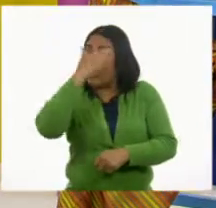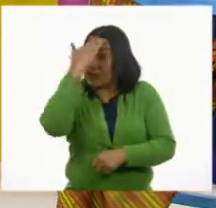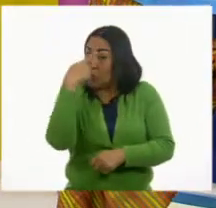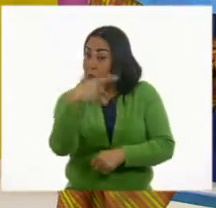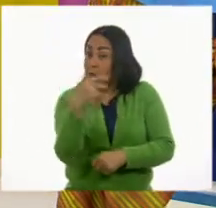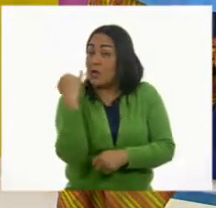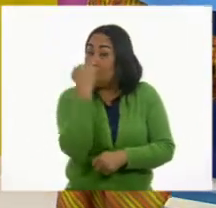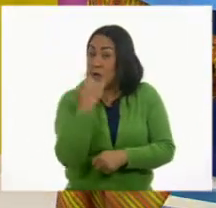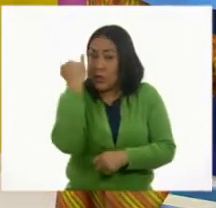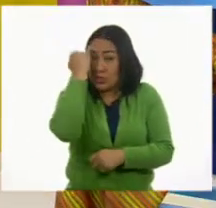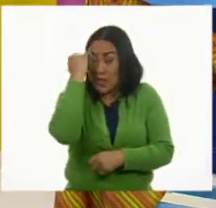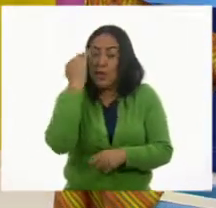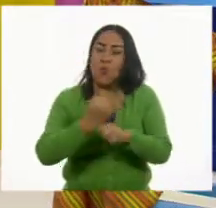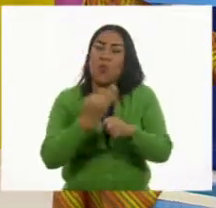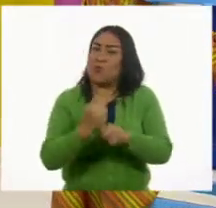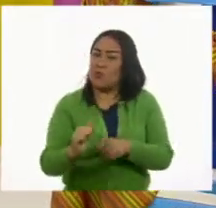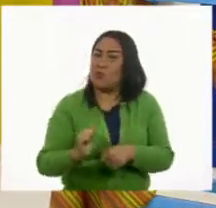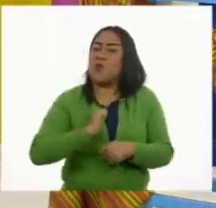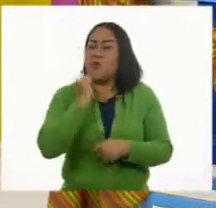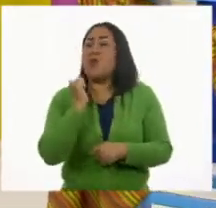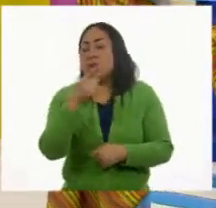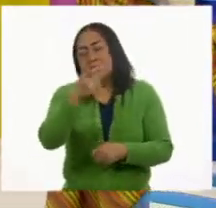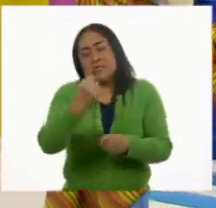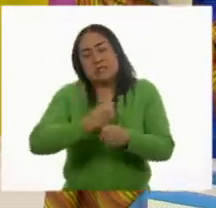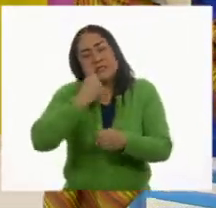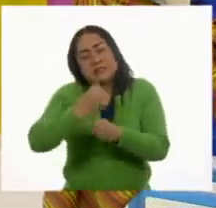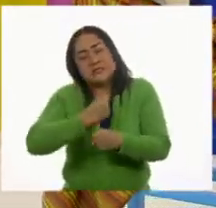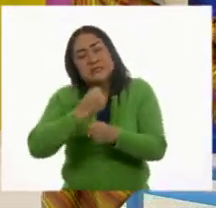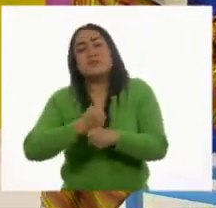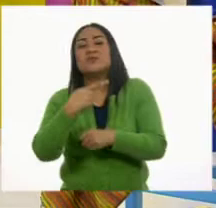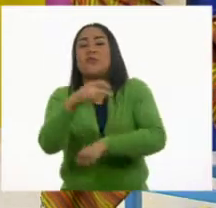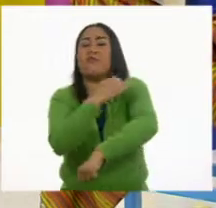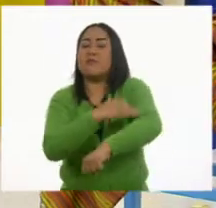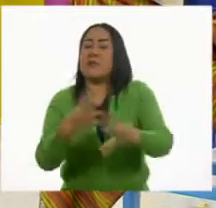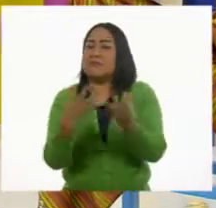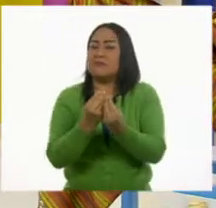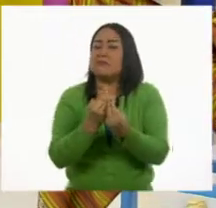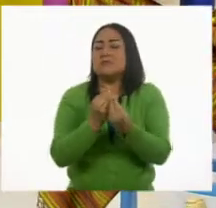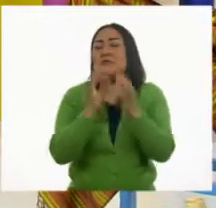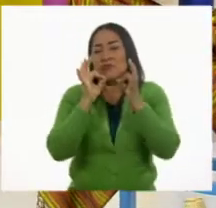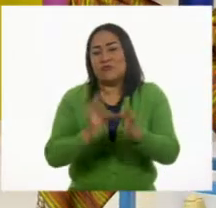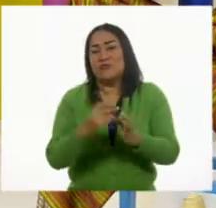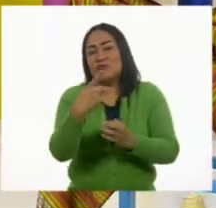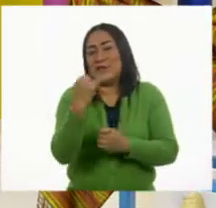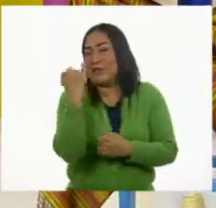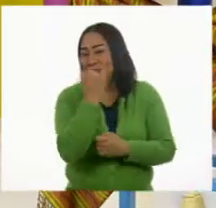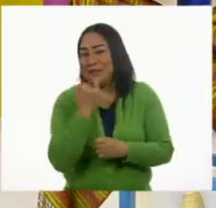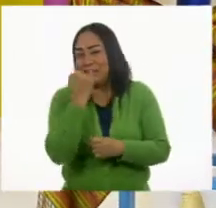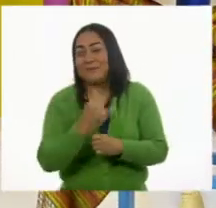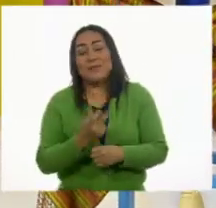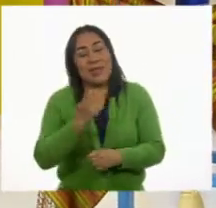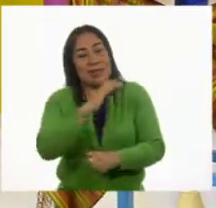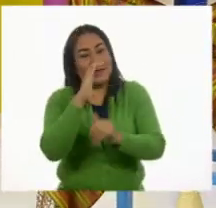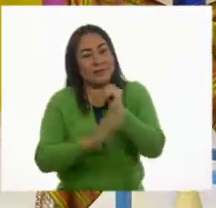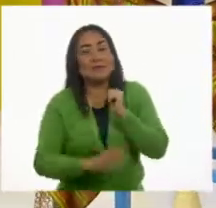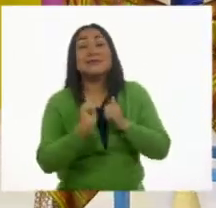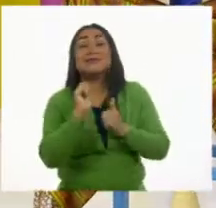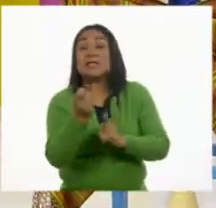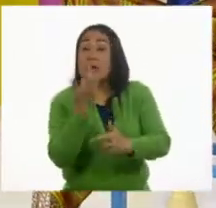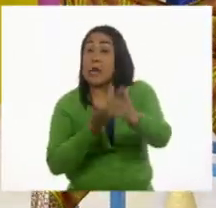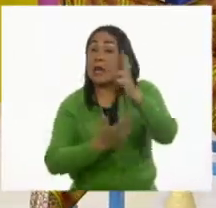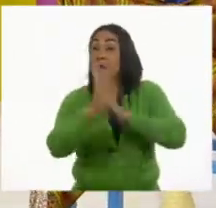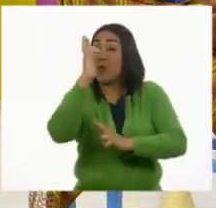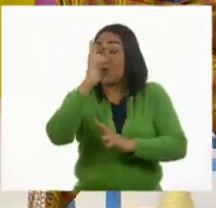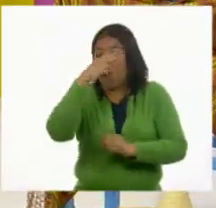lengua indígena, aprovecha también este momento para practicarla y platica con tu familia en tu lengua materna. Por hoy, hemos terminado con la